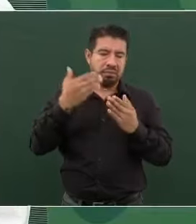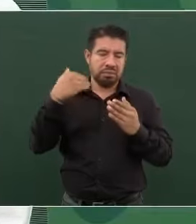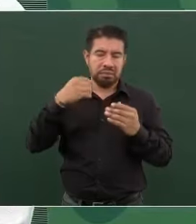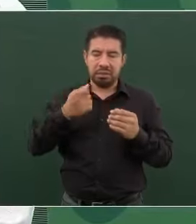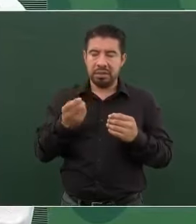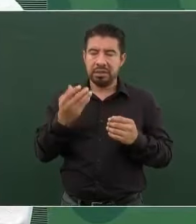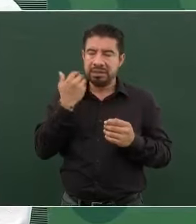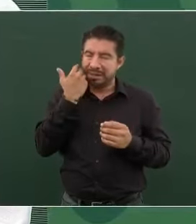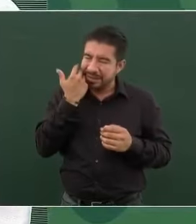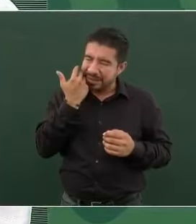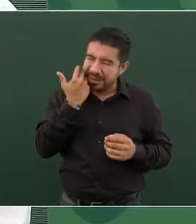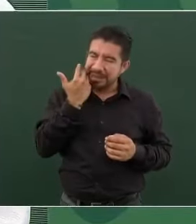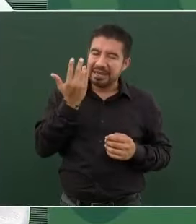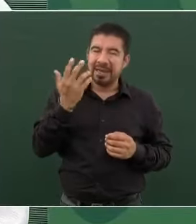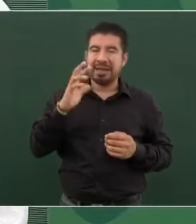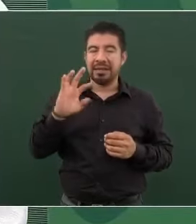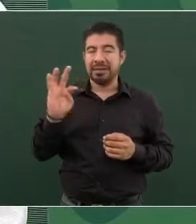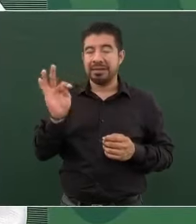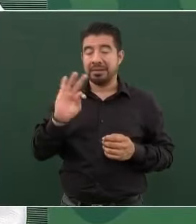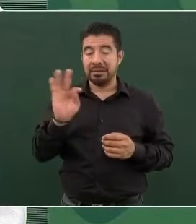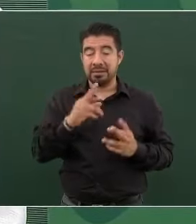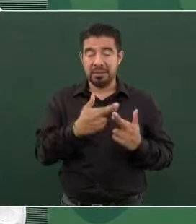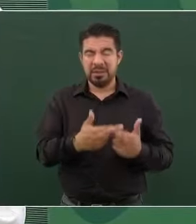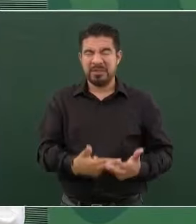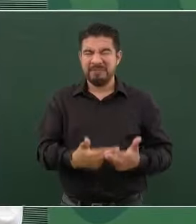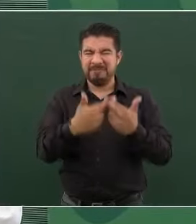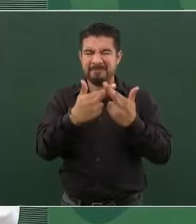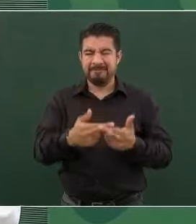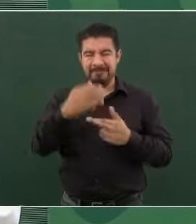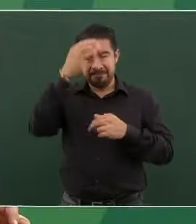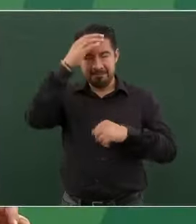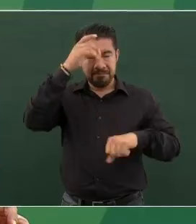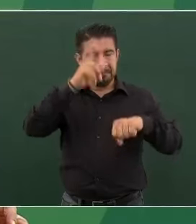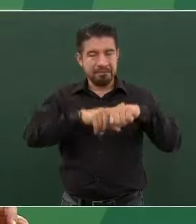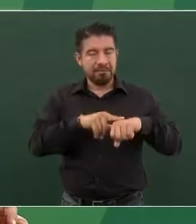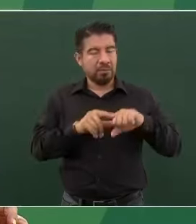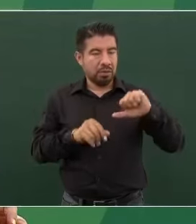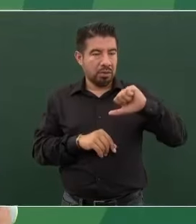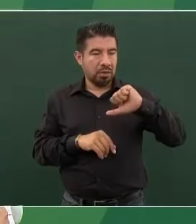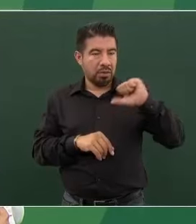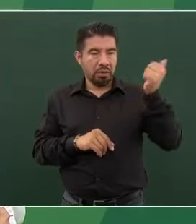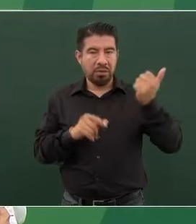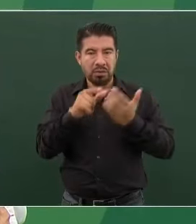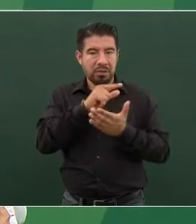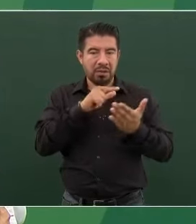quisieran en otras partes del mundo,